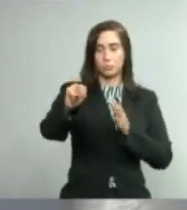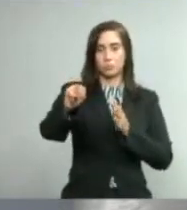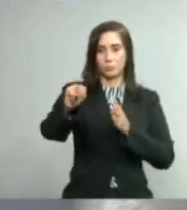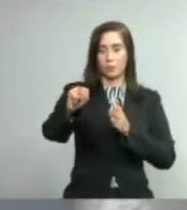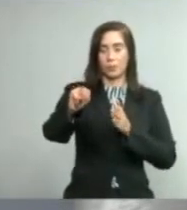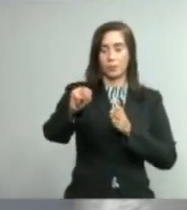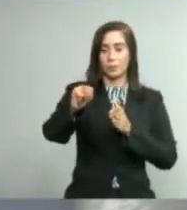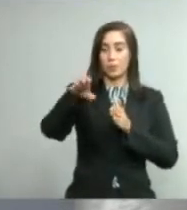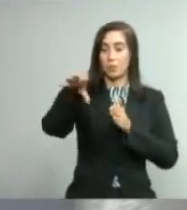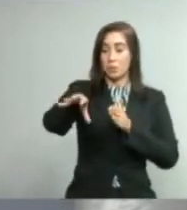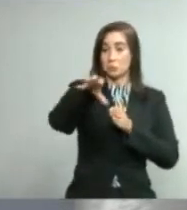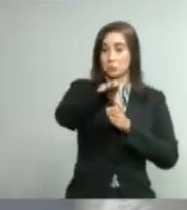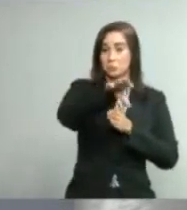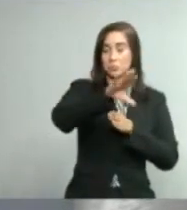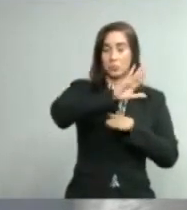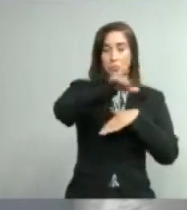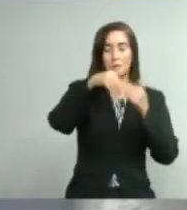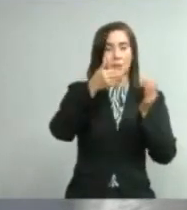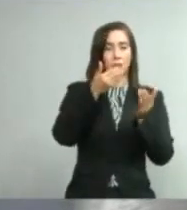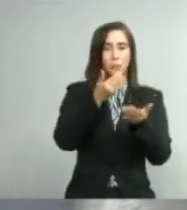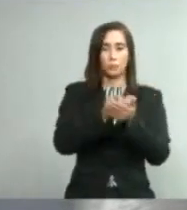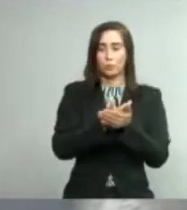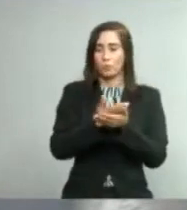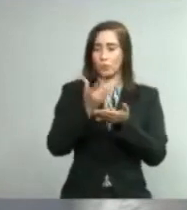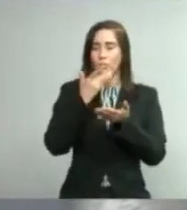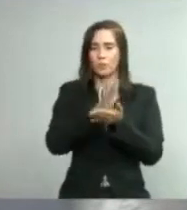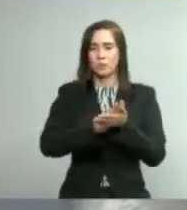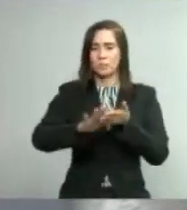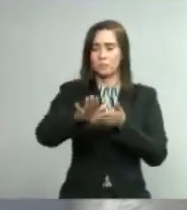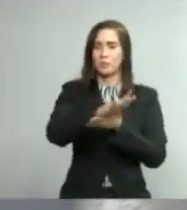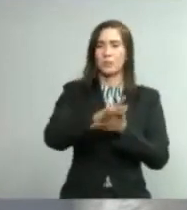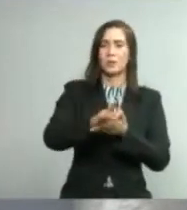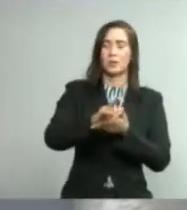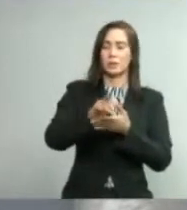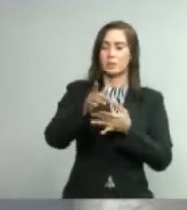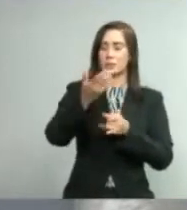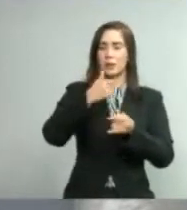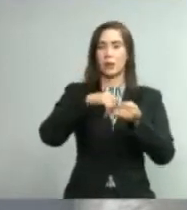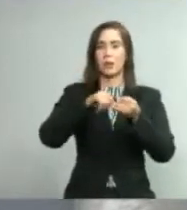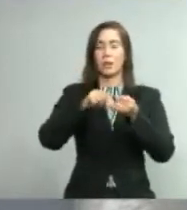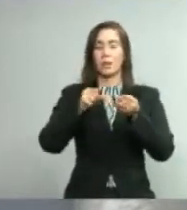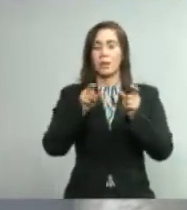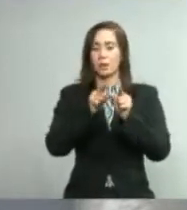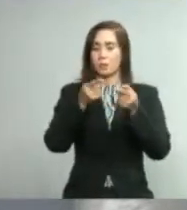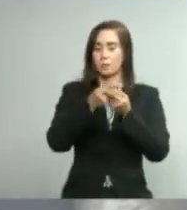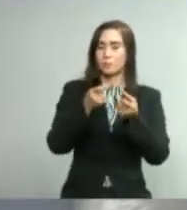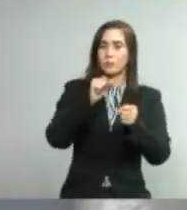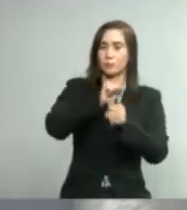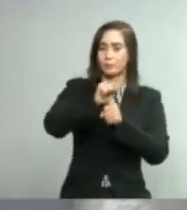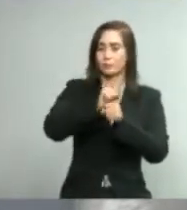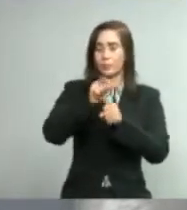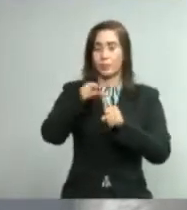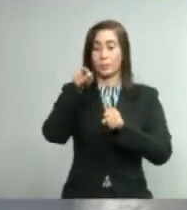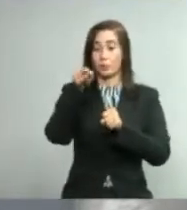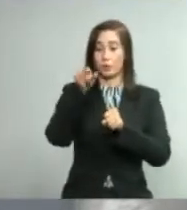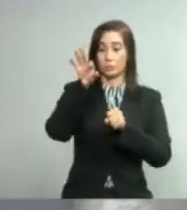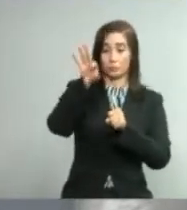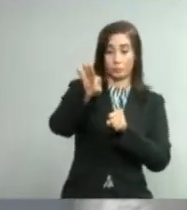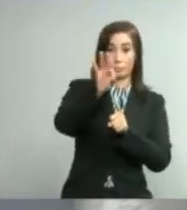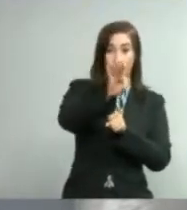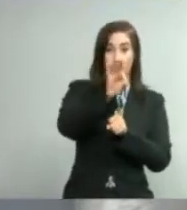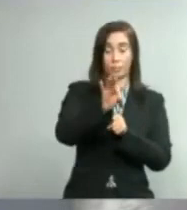una distribución de todos los recursos humanos e interinstitucionales que van a intervenir señalando